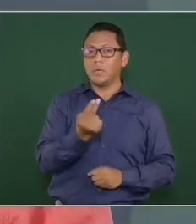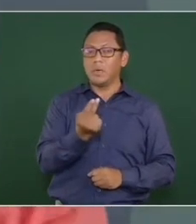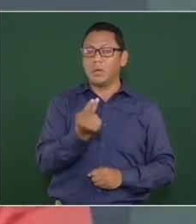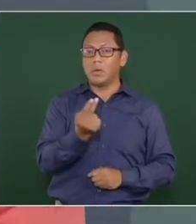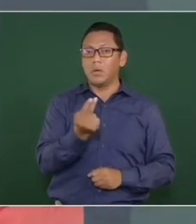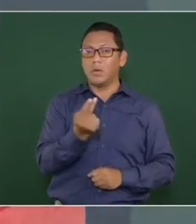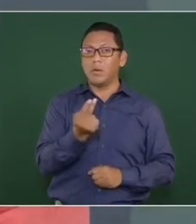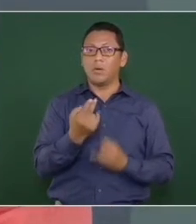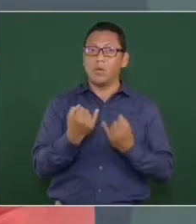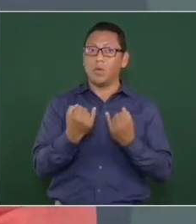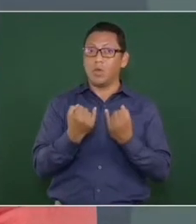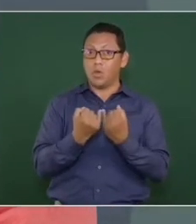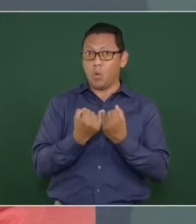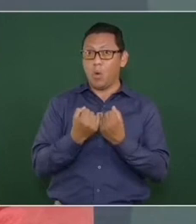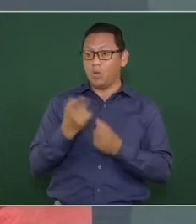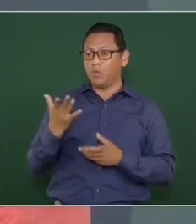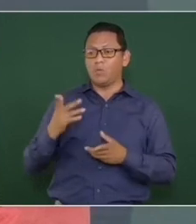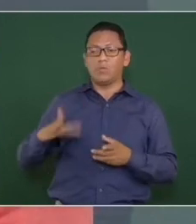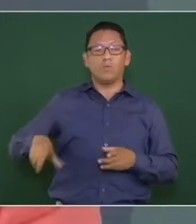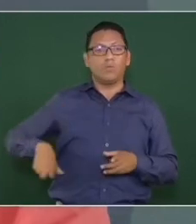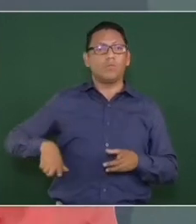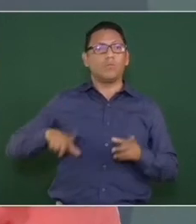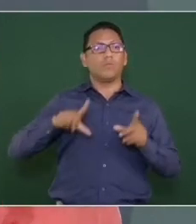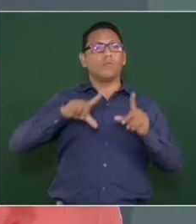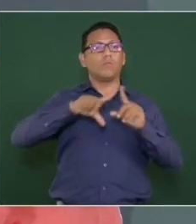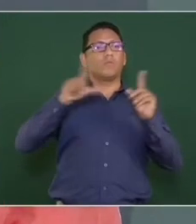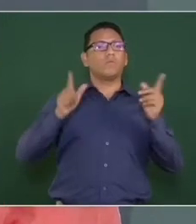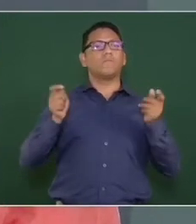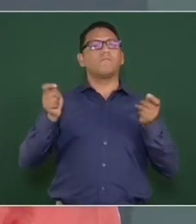entrega,